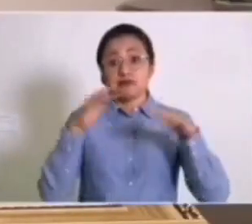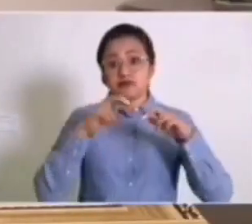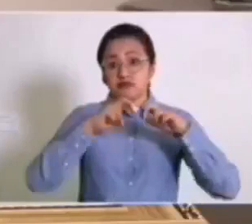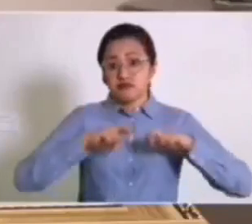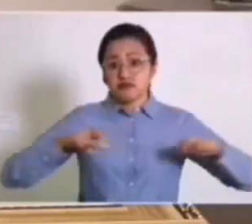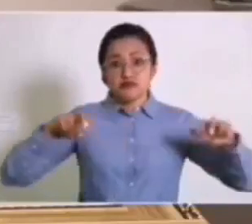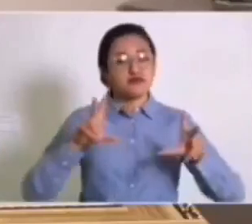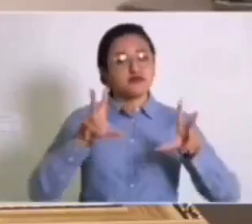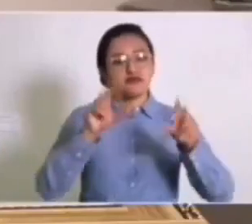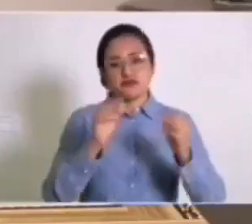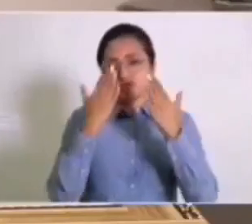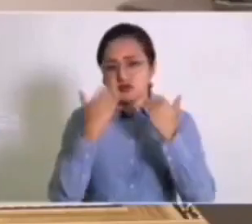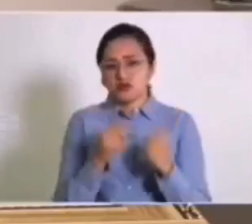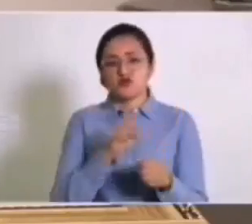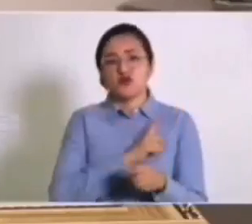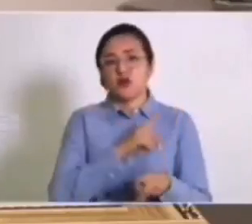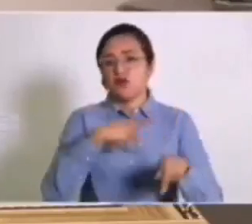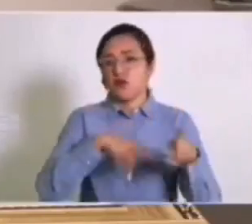personas.